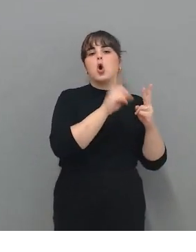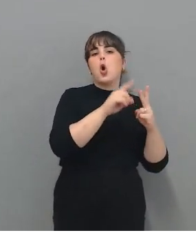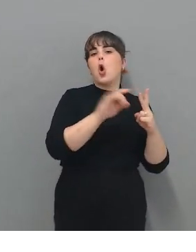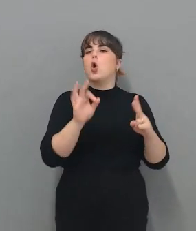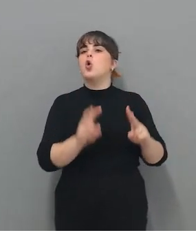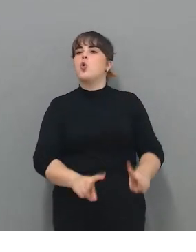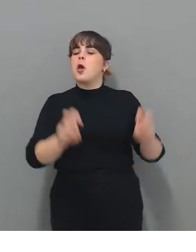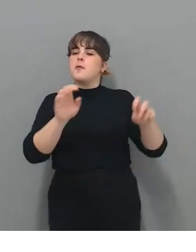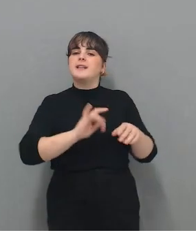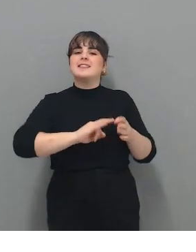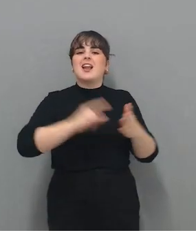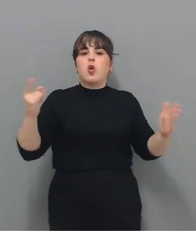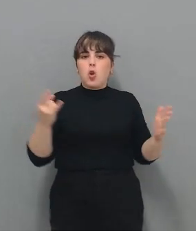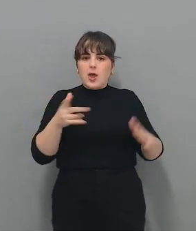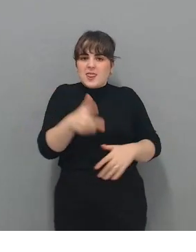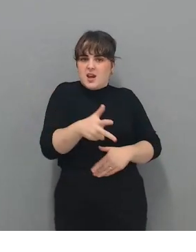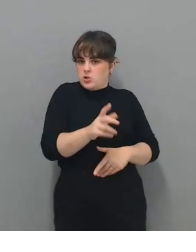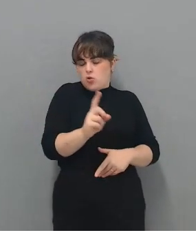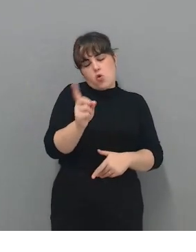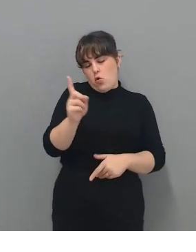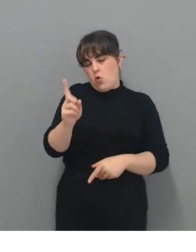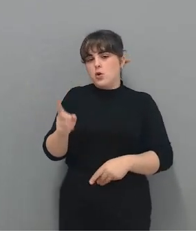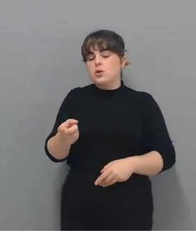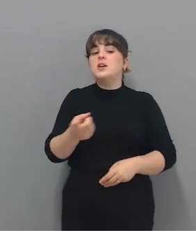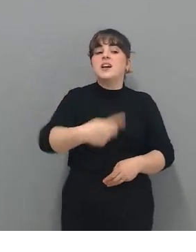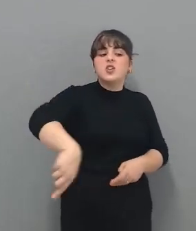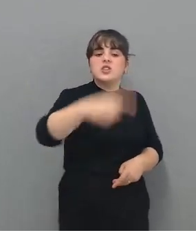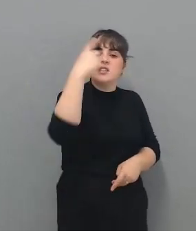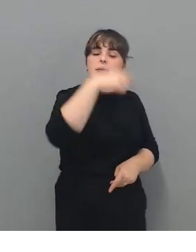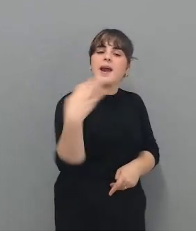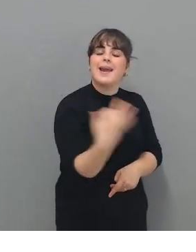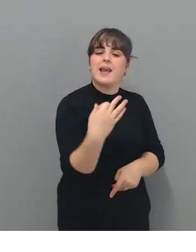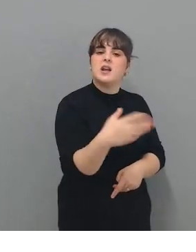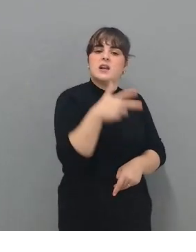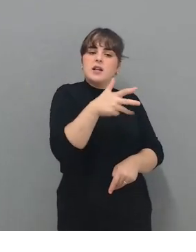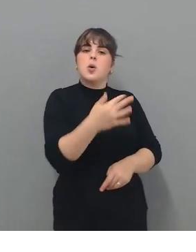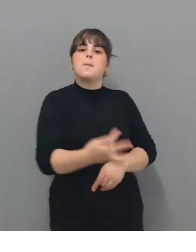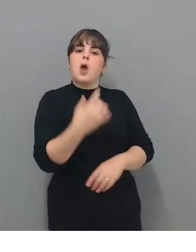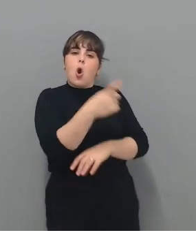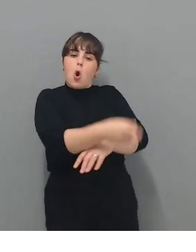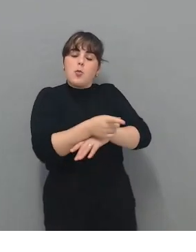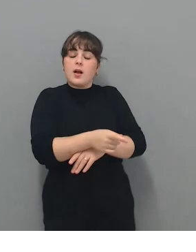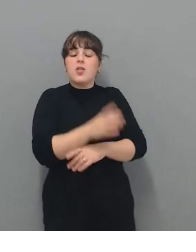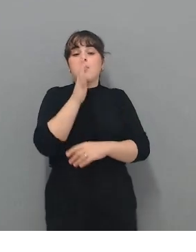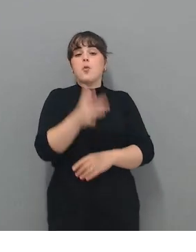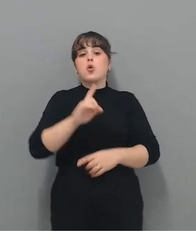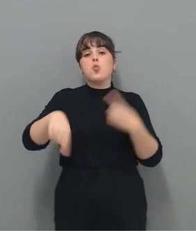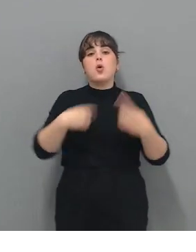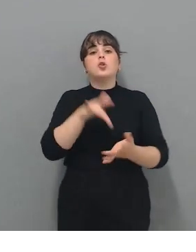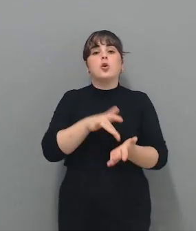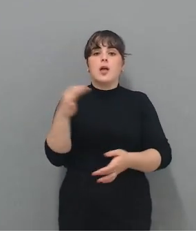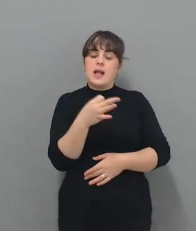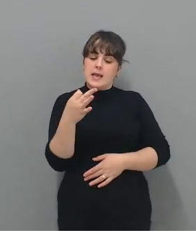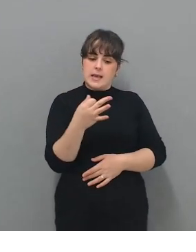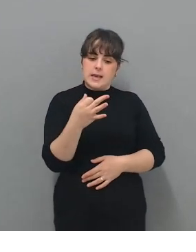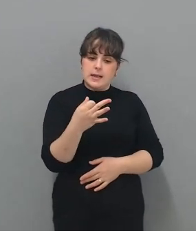no. Simplemente que los jóvenes sepan cuáles son sus derechos, cuáles son sus obligaciones. Porque luego ocurren estos tipos de